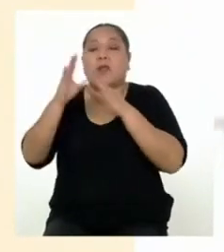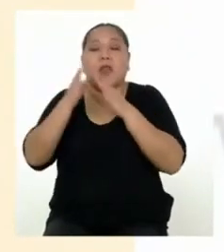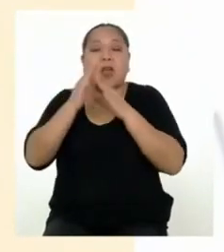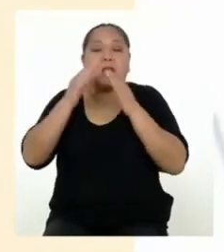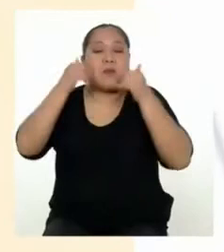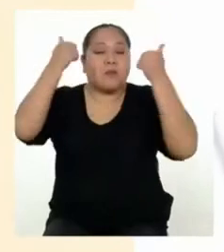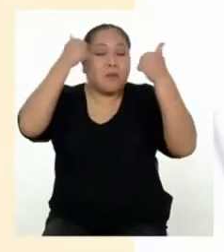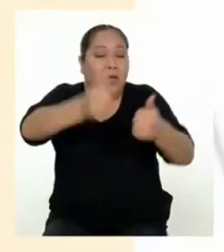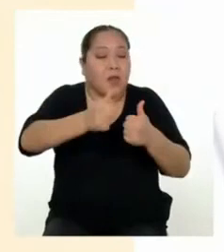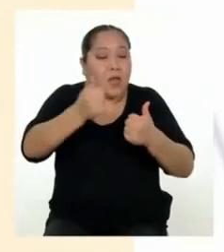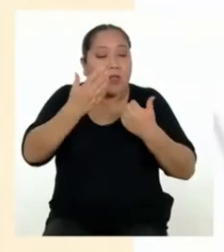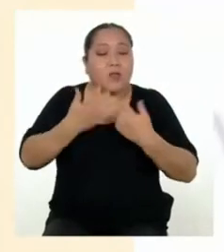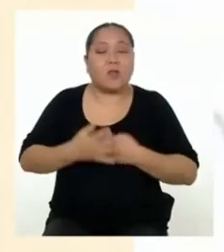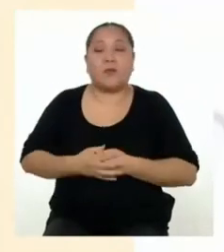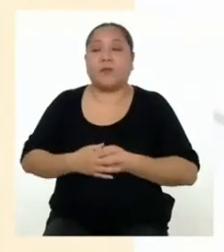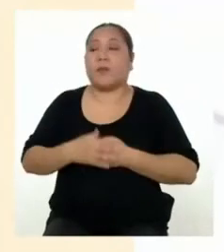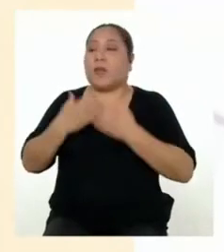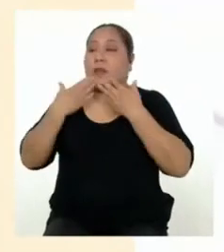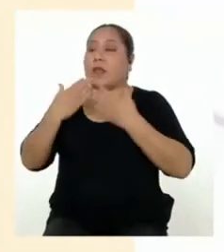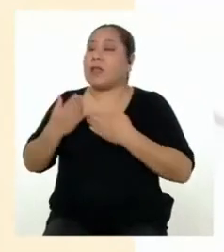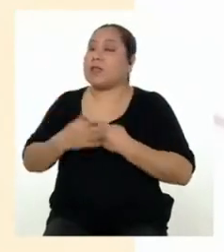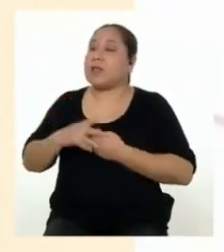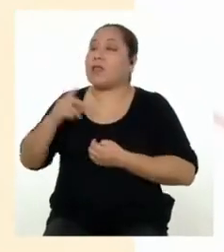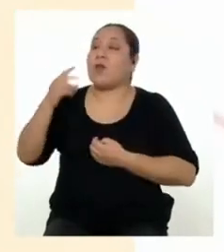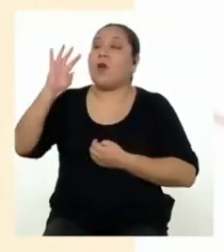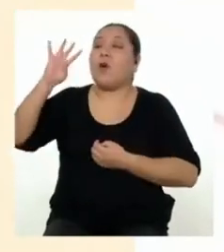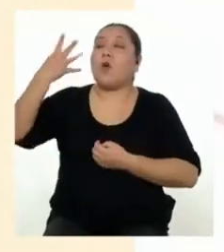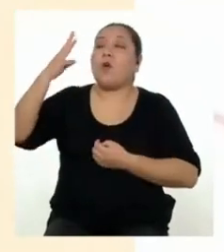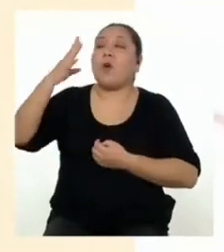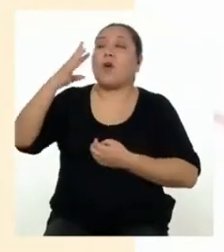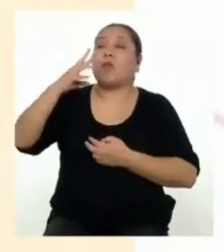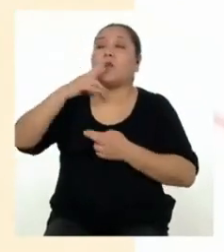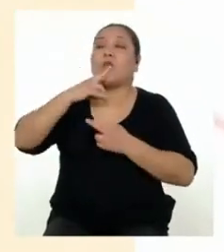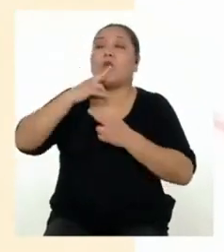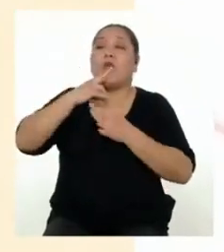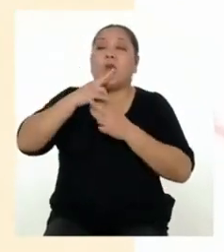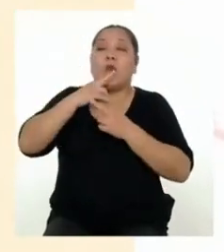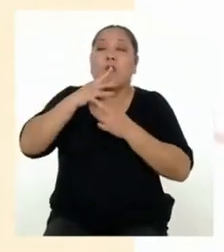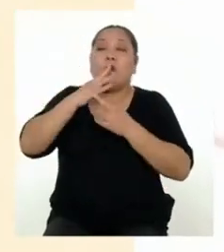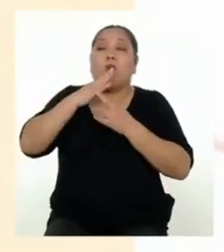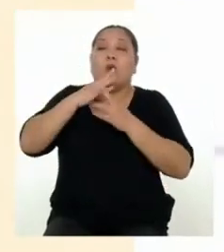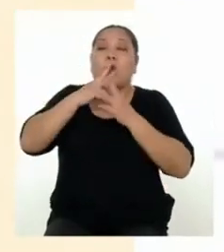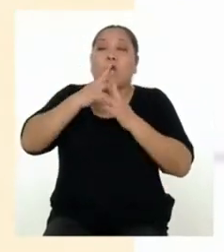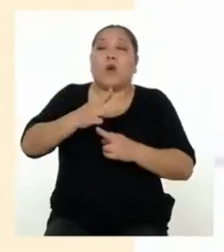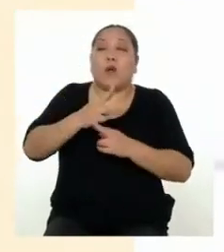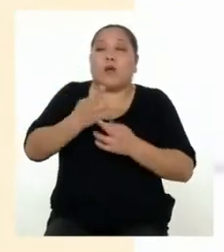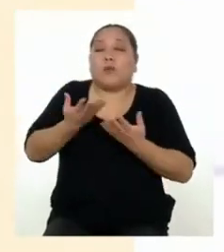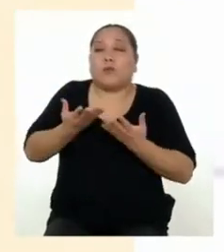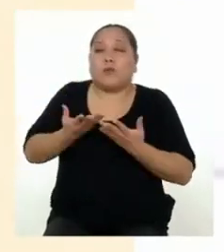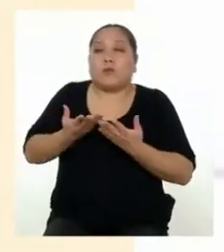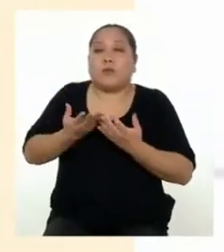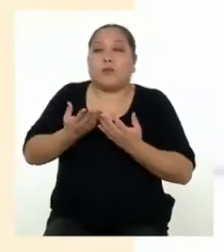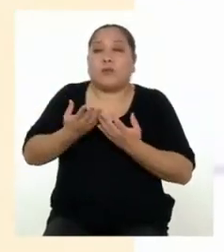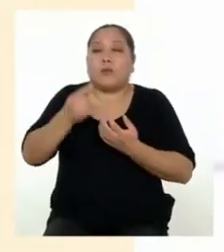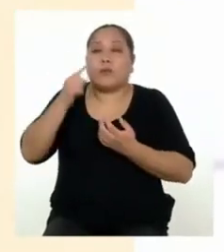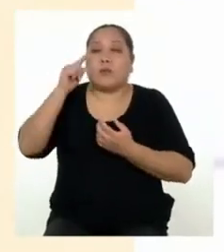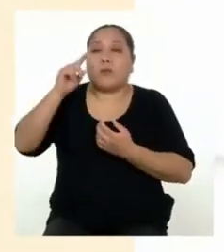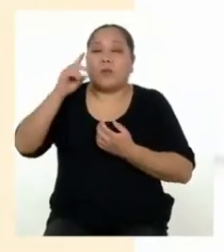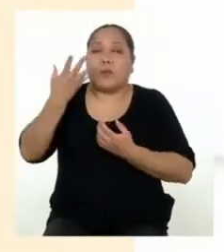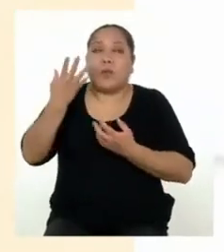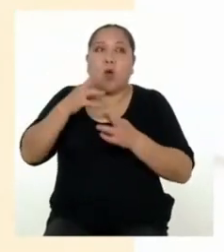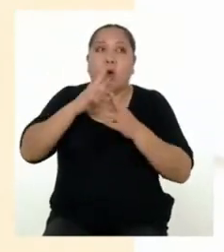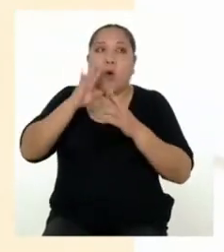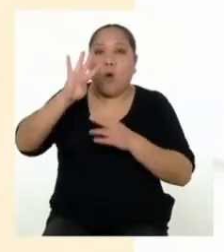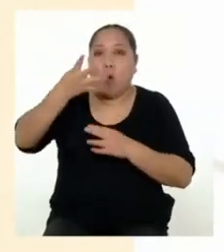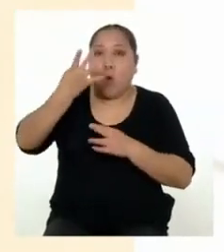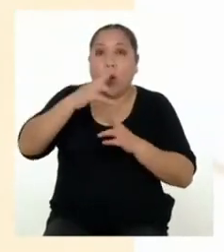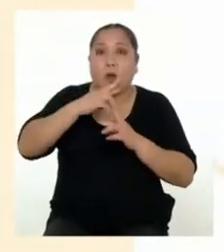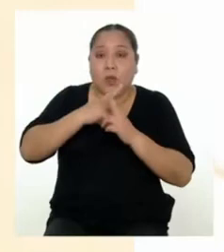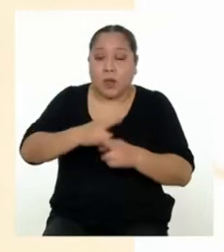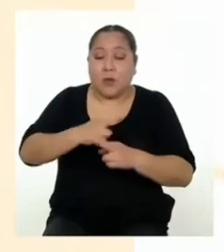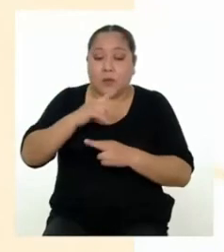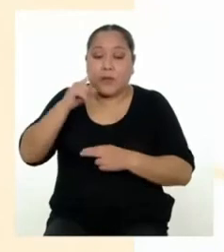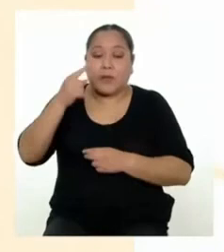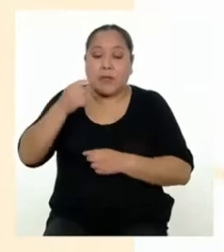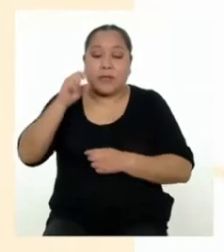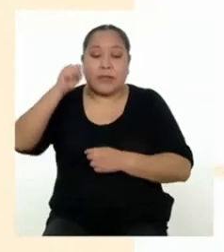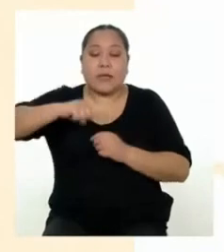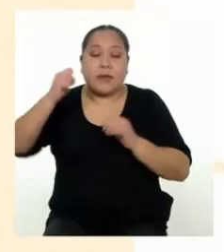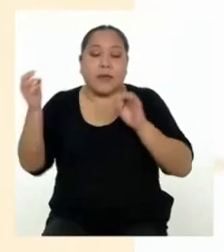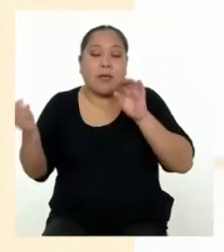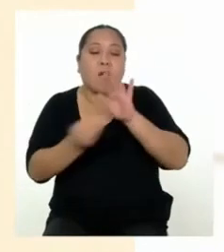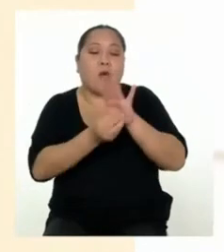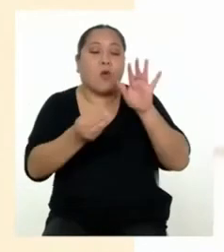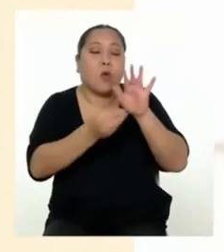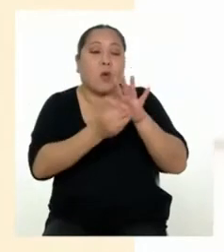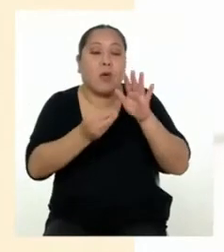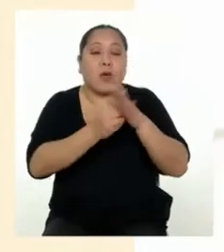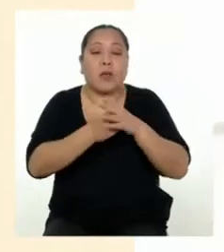¡Bien hecho! Gracias, profesora. Tu cuarto acuerdo hablaba de distraerse en familia, ¿verdad? Sí, profesora. Incluir un espacio en nuestros